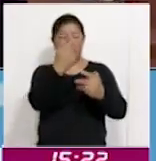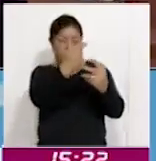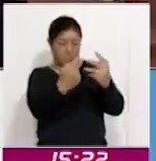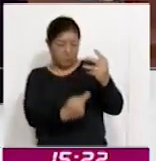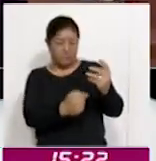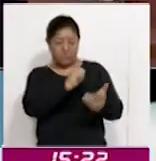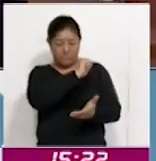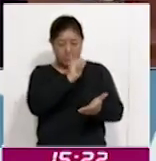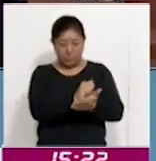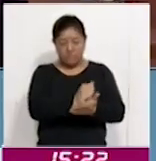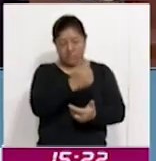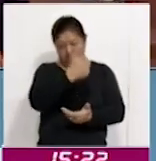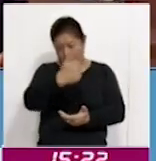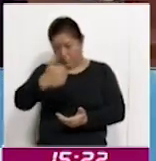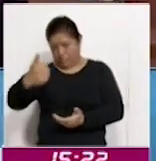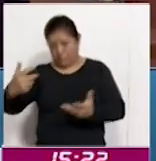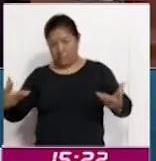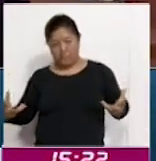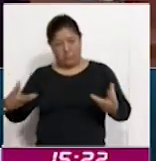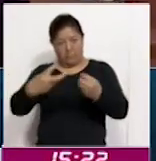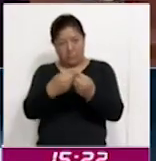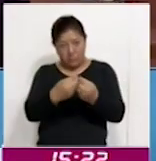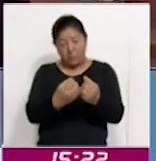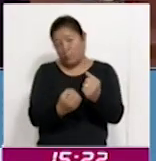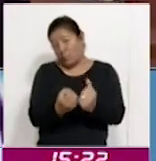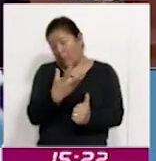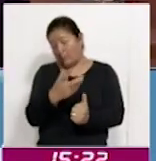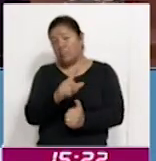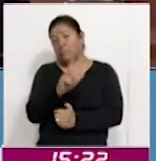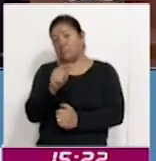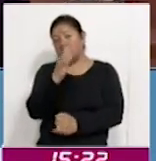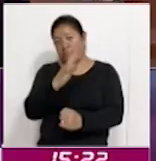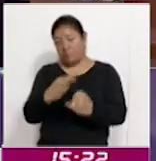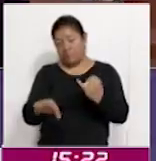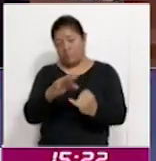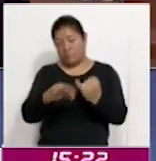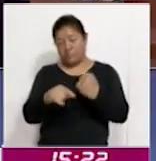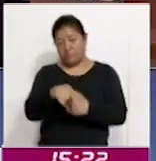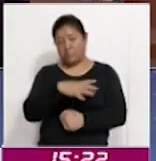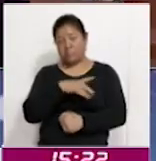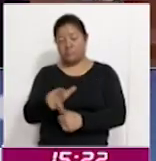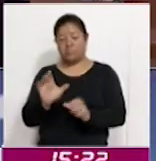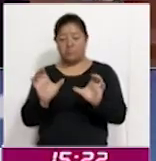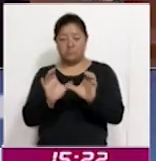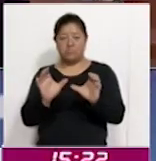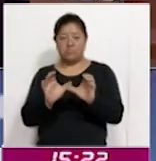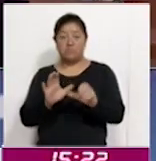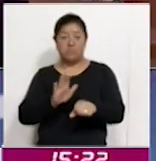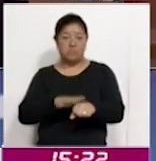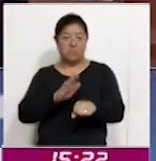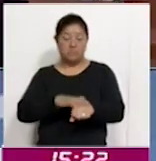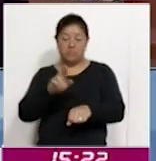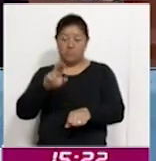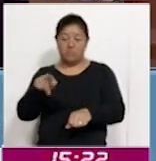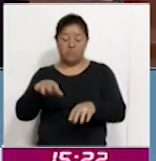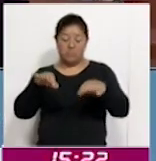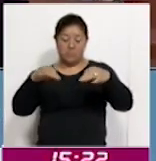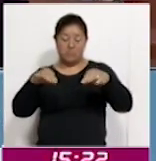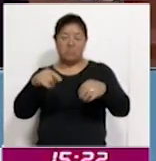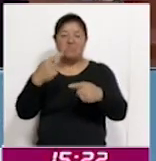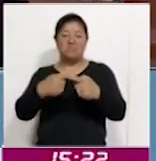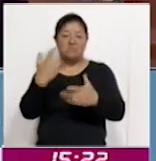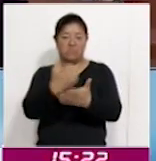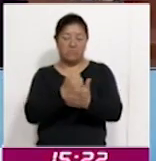actas de escrutinio y cómputo. Y una vez finalizado ello, vamos a otorgar la constancia de mayoría a las autoridades que resulten